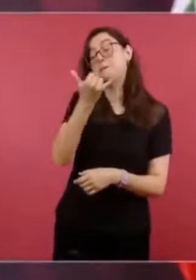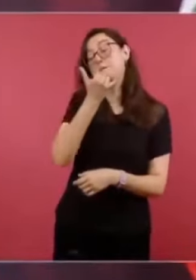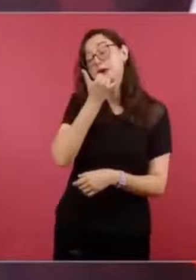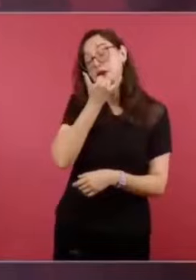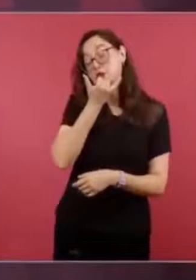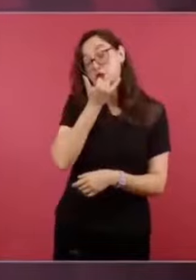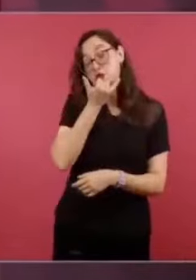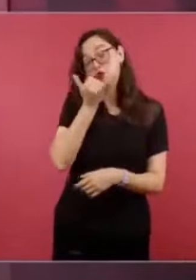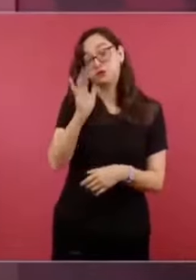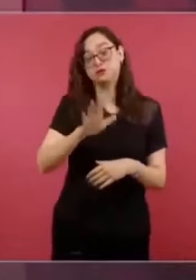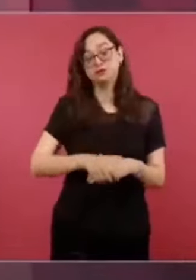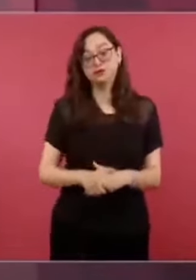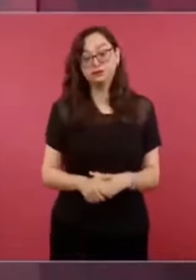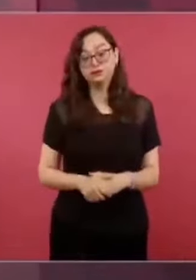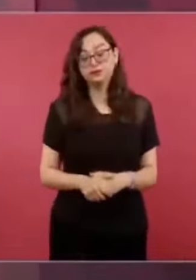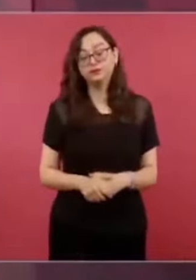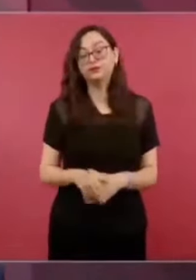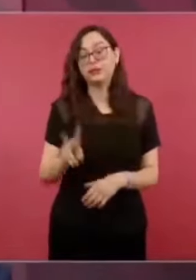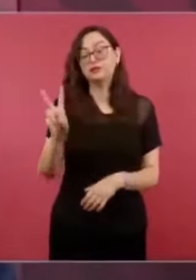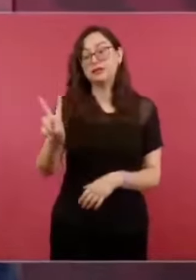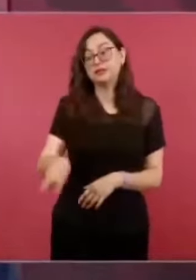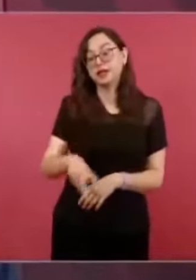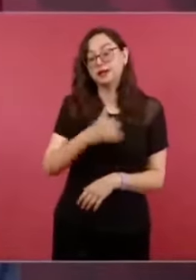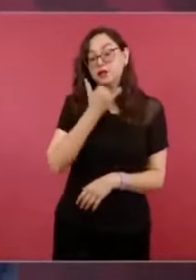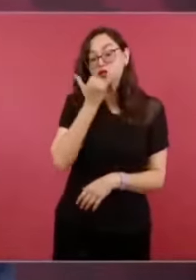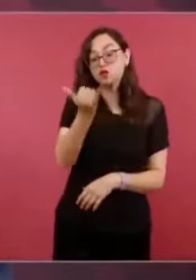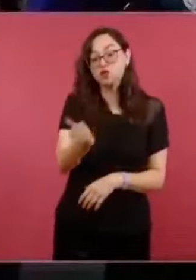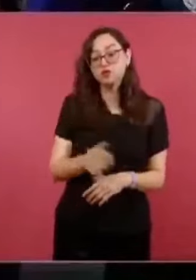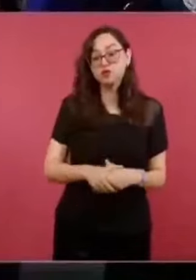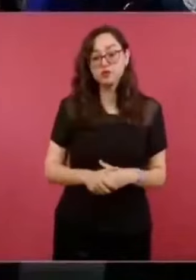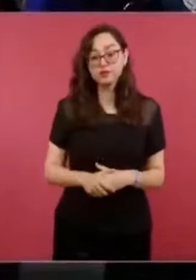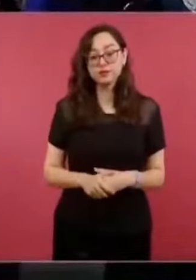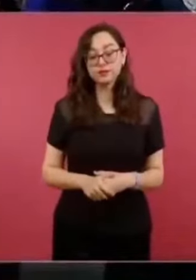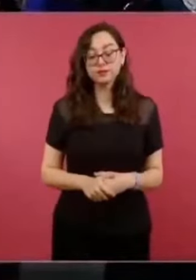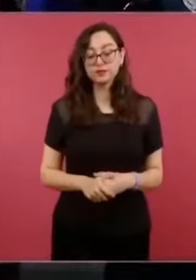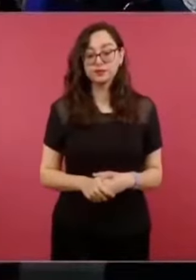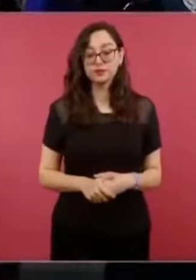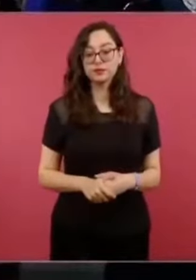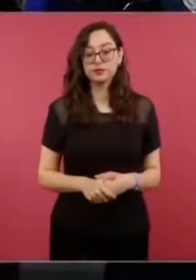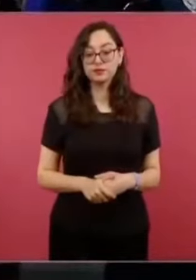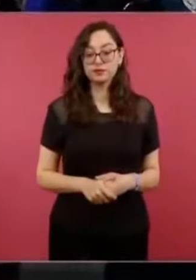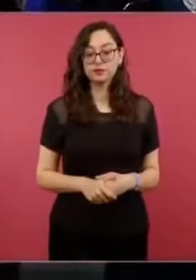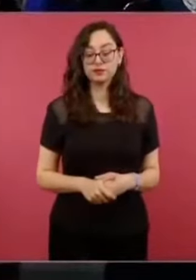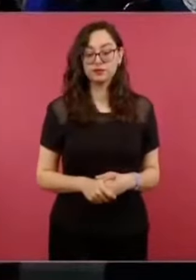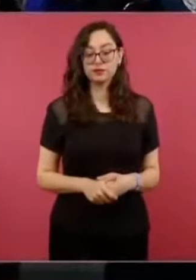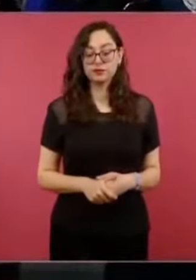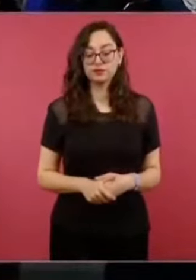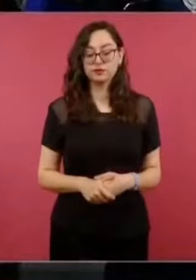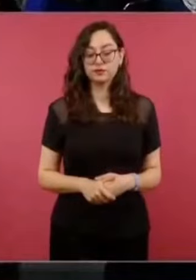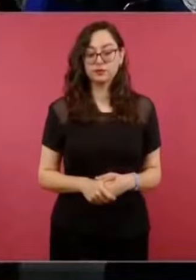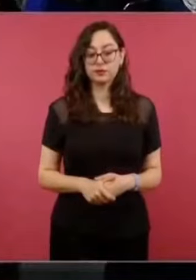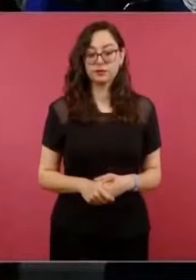Siro, que no es